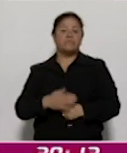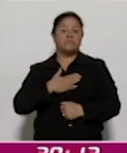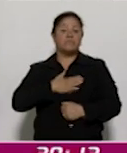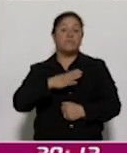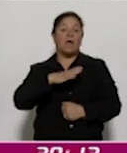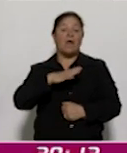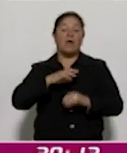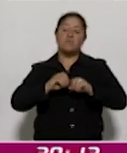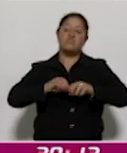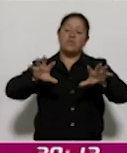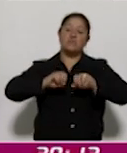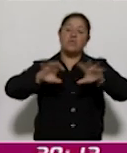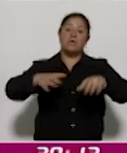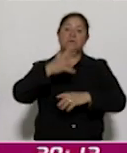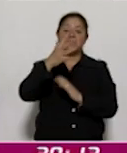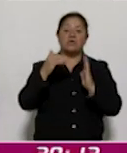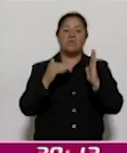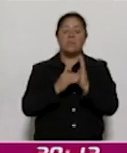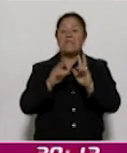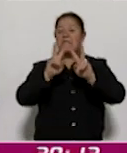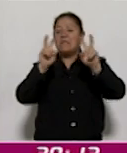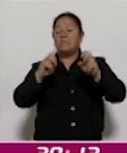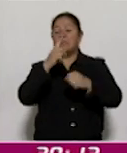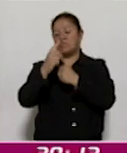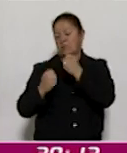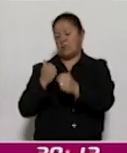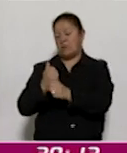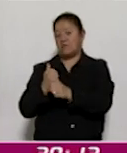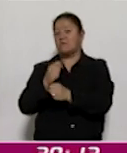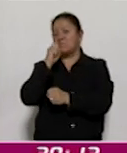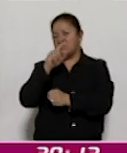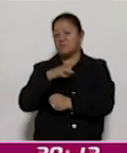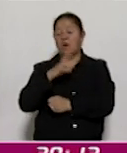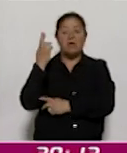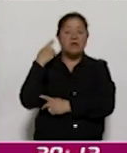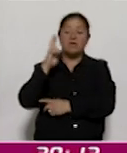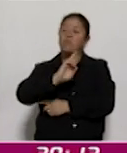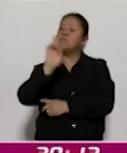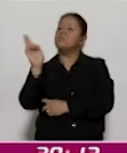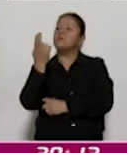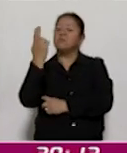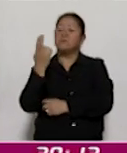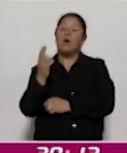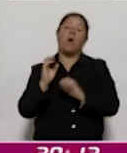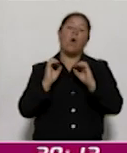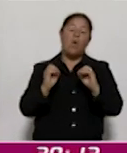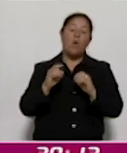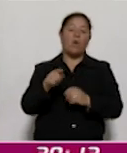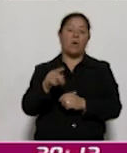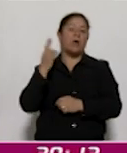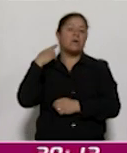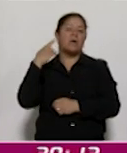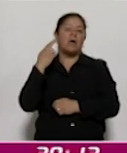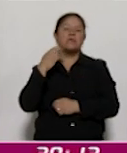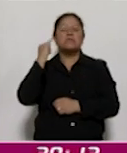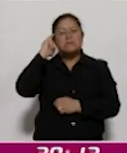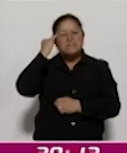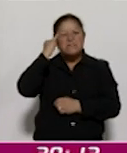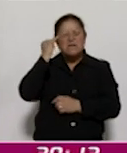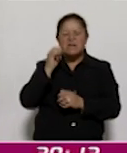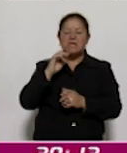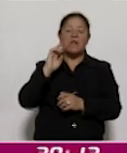más de 5 mil contenidos al año, los cuales llegan lo mismo a radios universitarias que a comunitarias e indígenas,